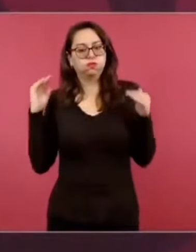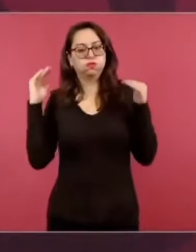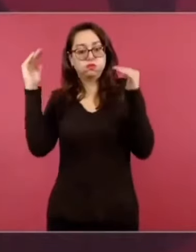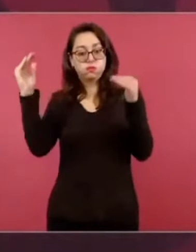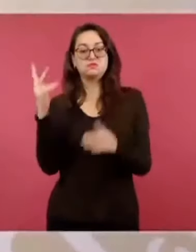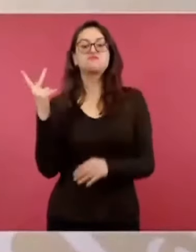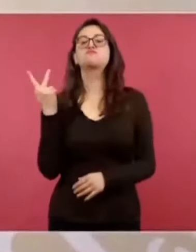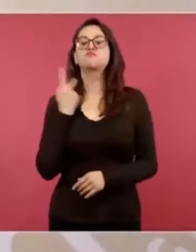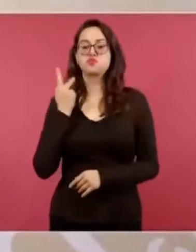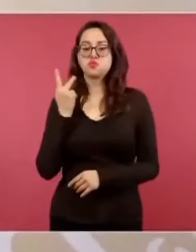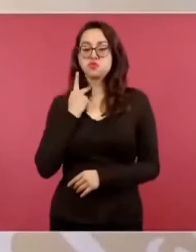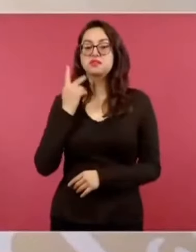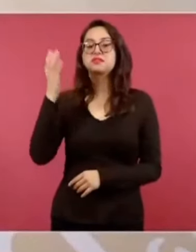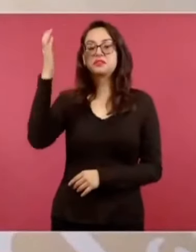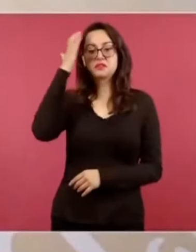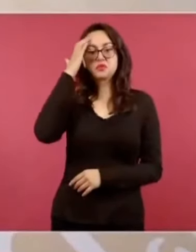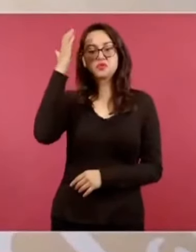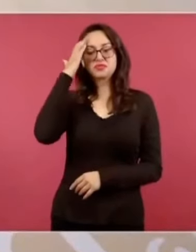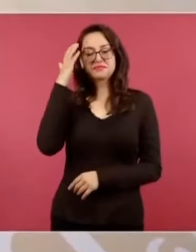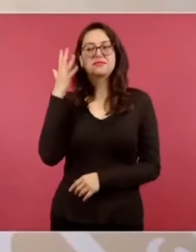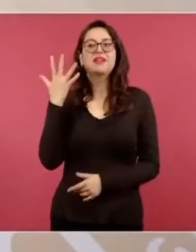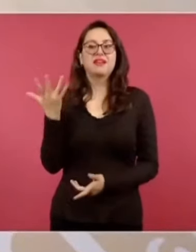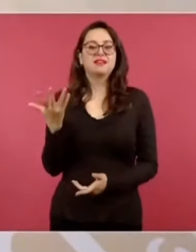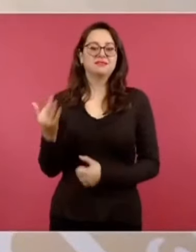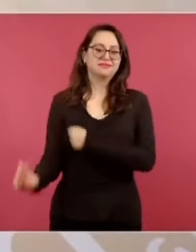no aguantamos.